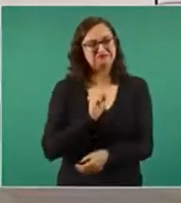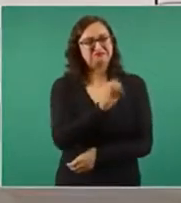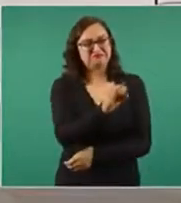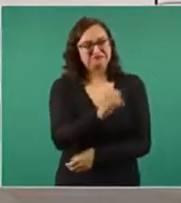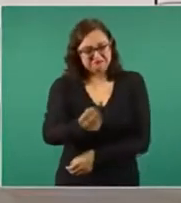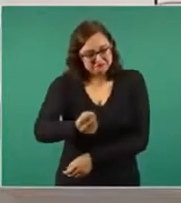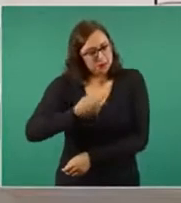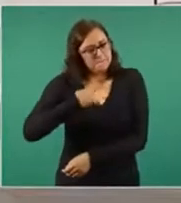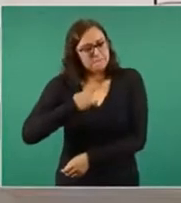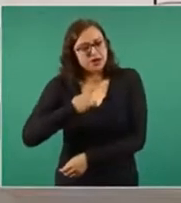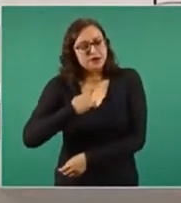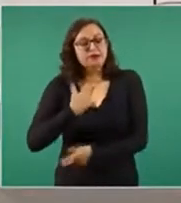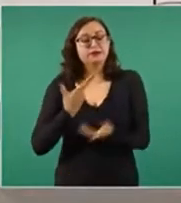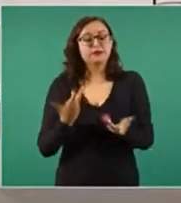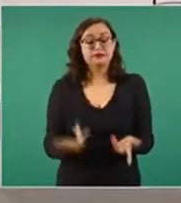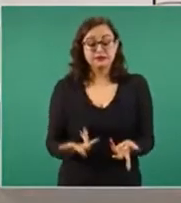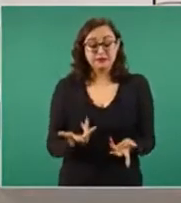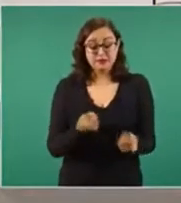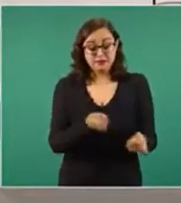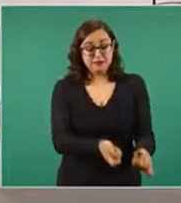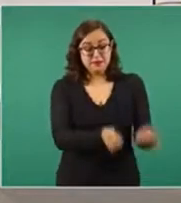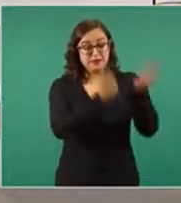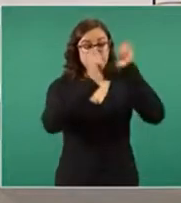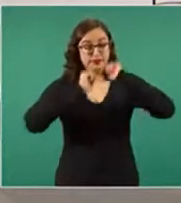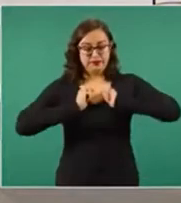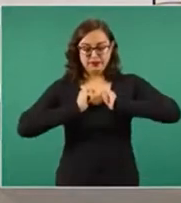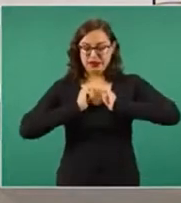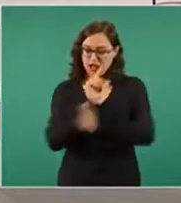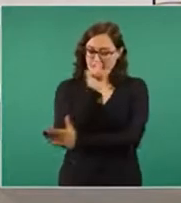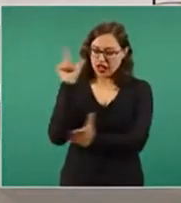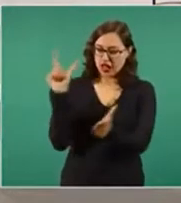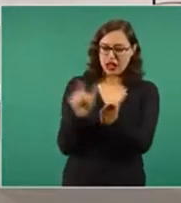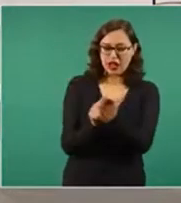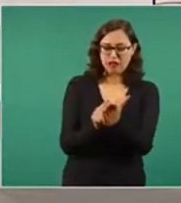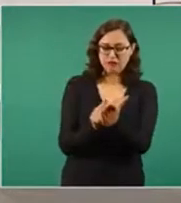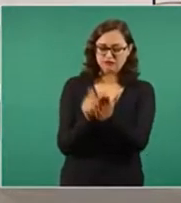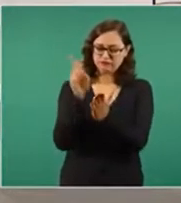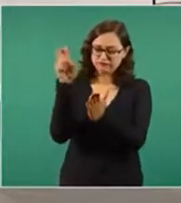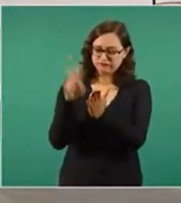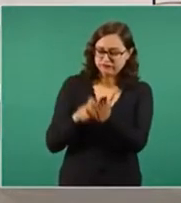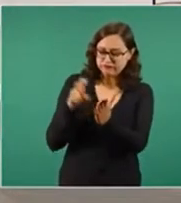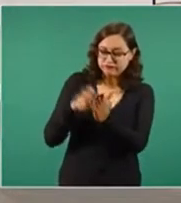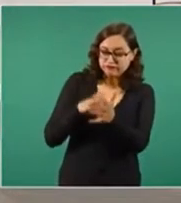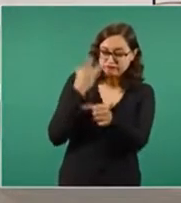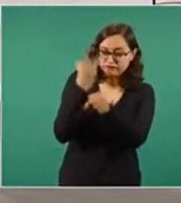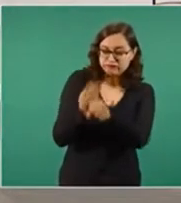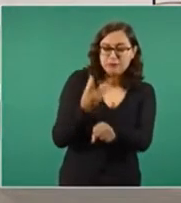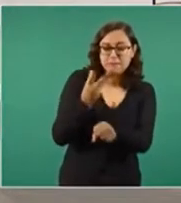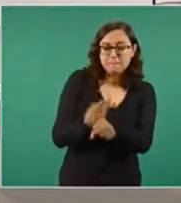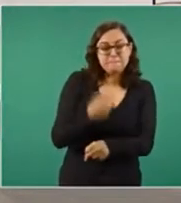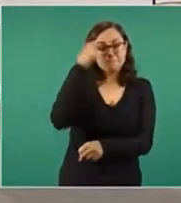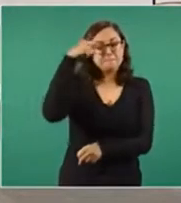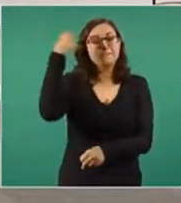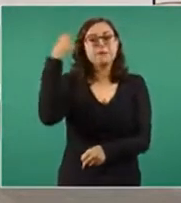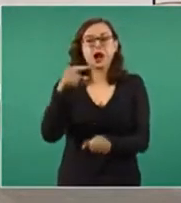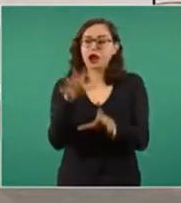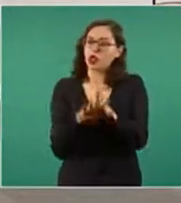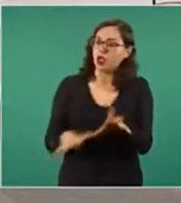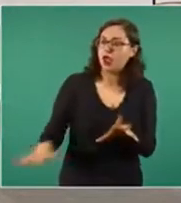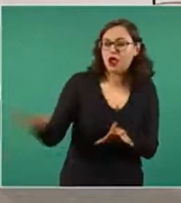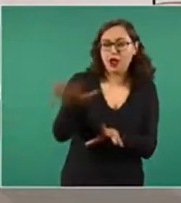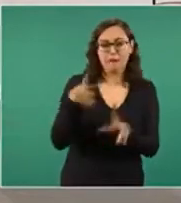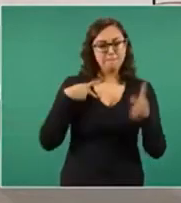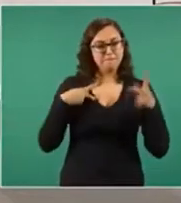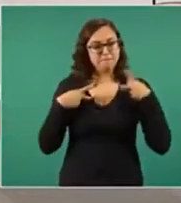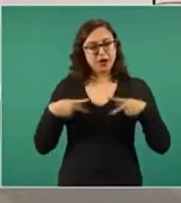más pura del derecho, poner la ley al servicio del pueblo en búsqueda de la justicia social